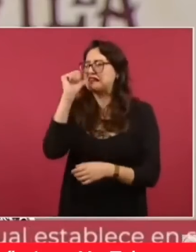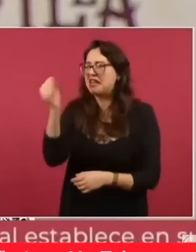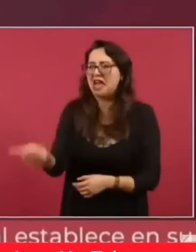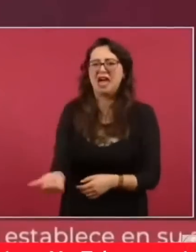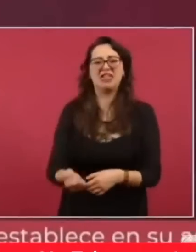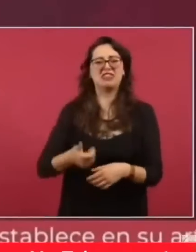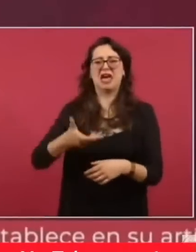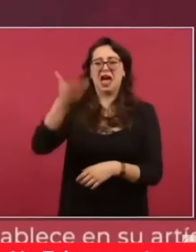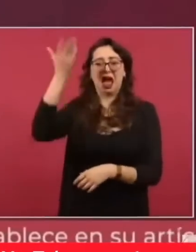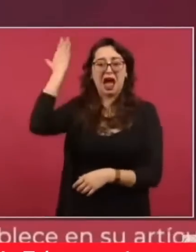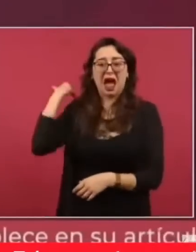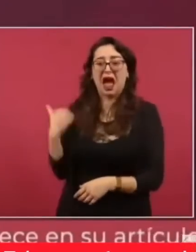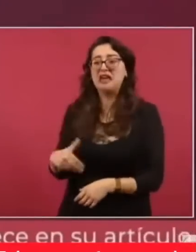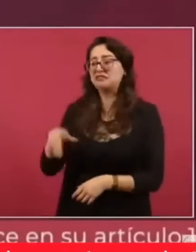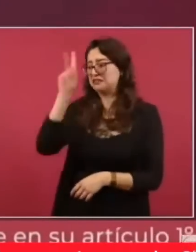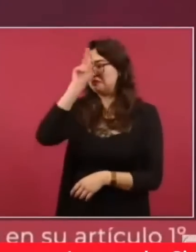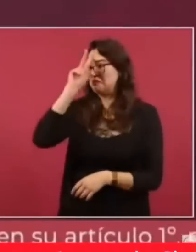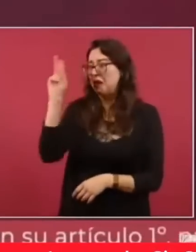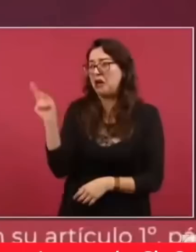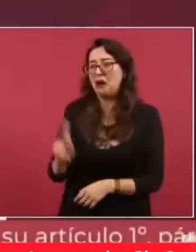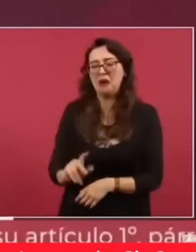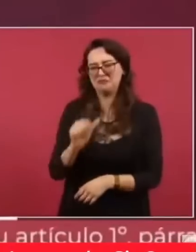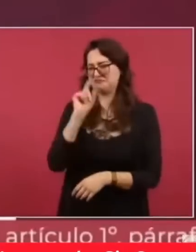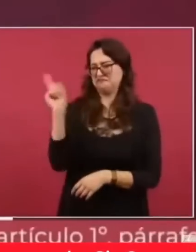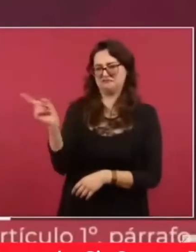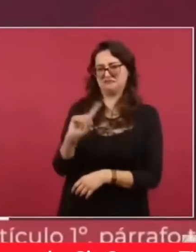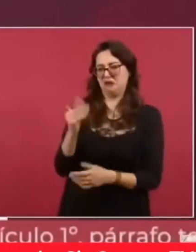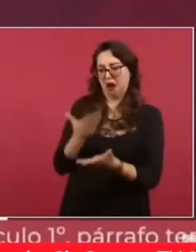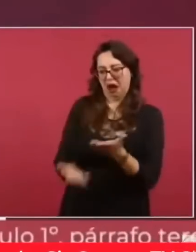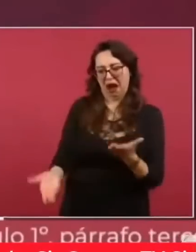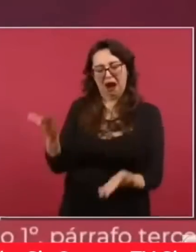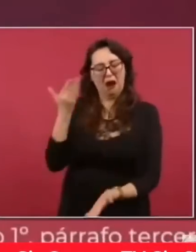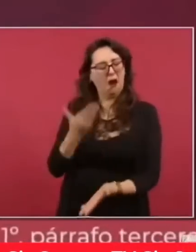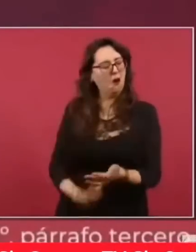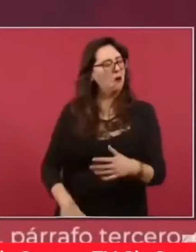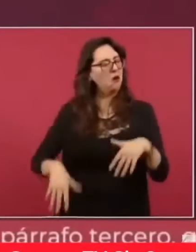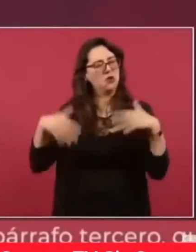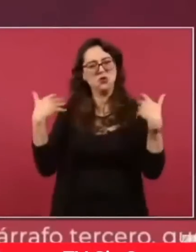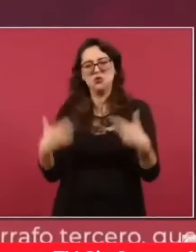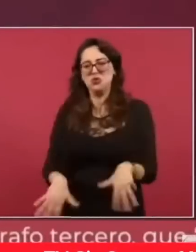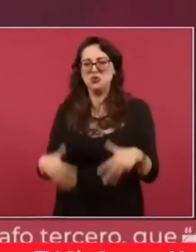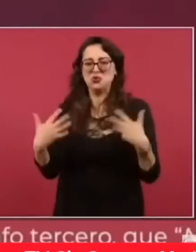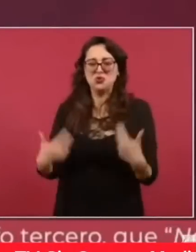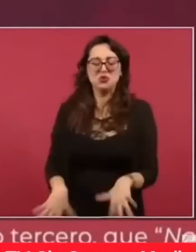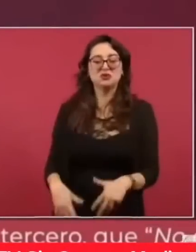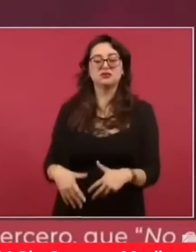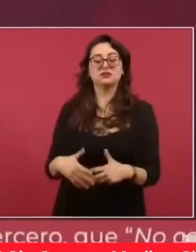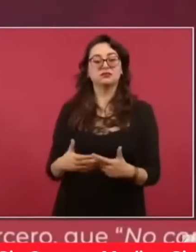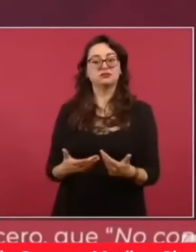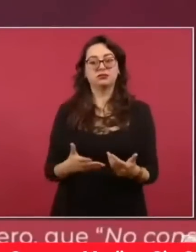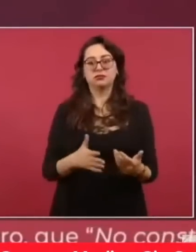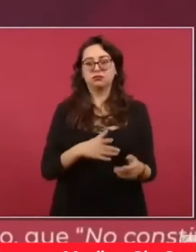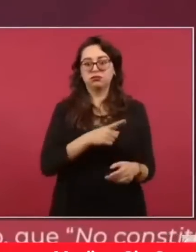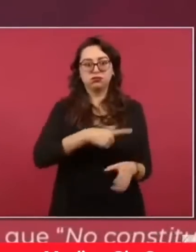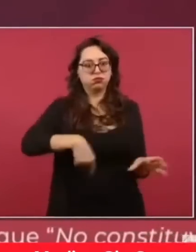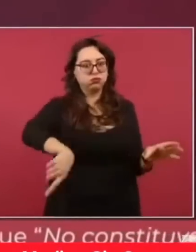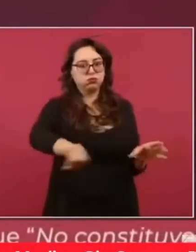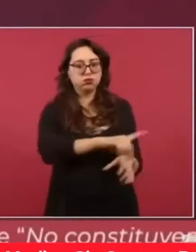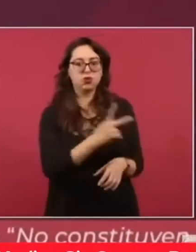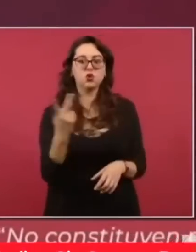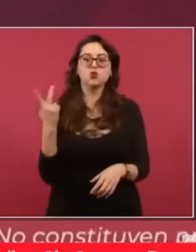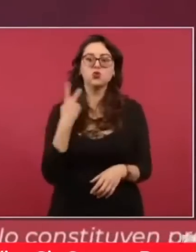los populistas son un fracaso. Así declara el conservadurismo. Toda una legión de políticos y